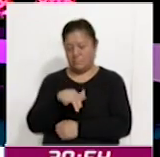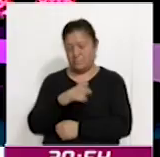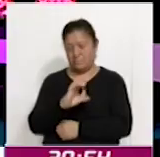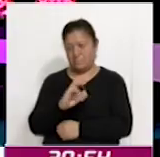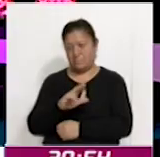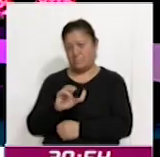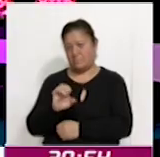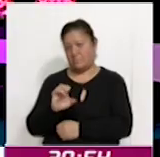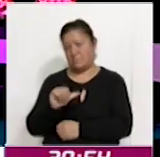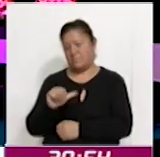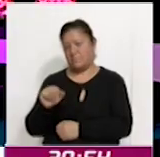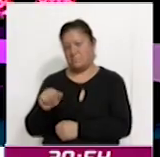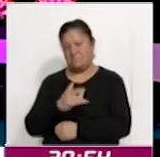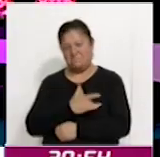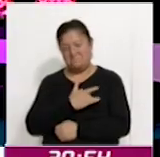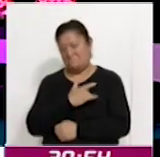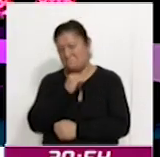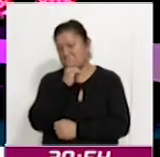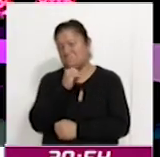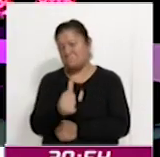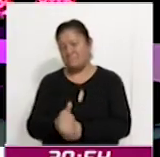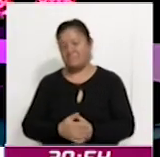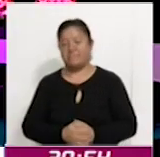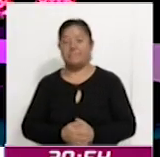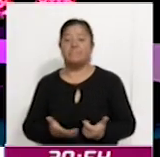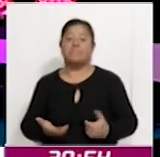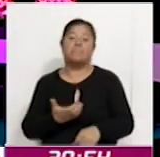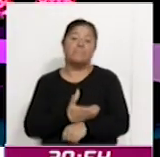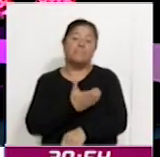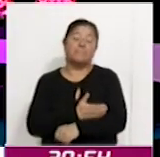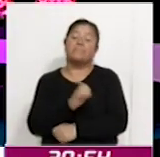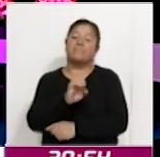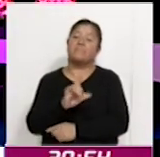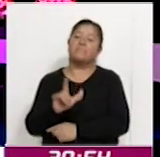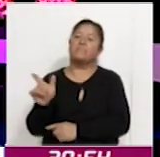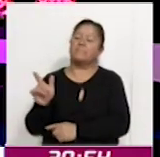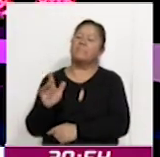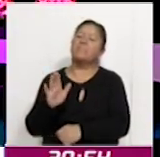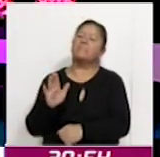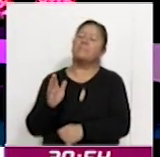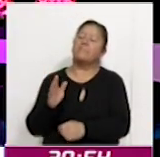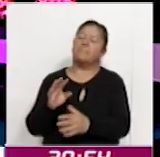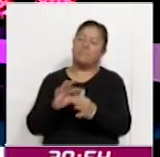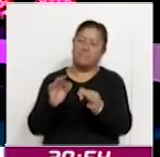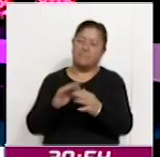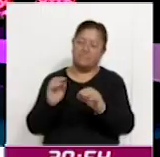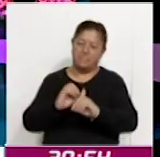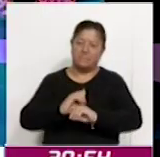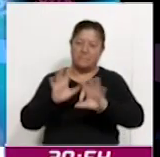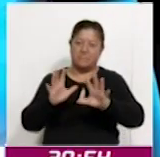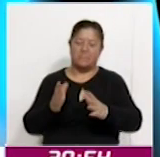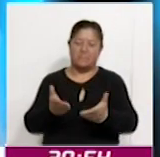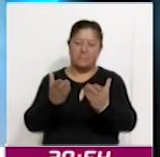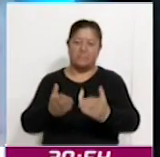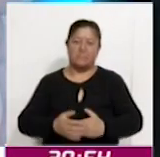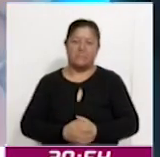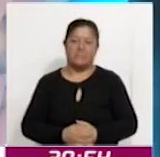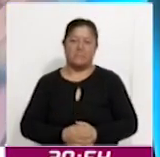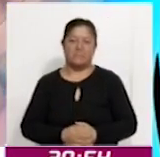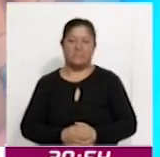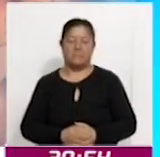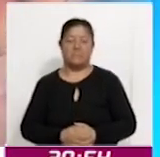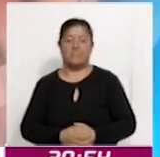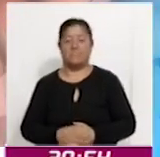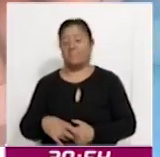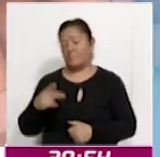etapas no presenta síntomas? Pues bien, mi compañera Edith López nos amplía la información en su siguiente nota. El